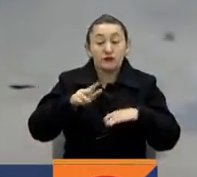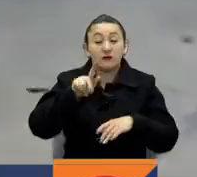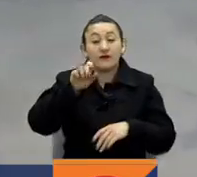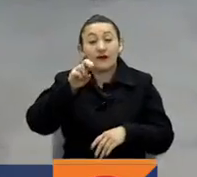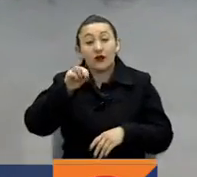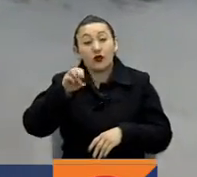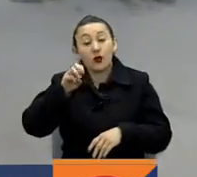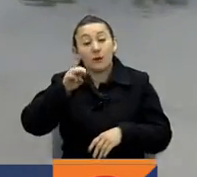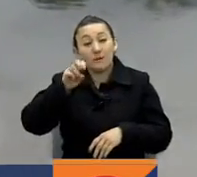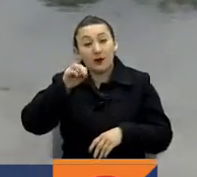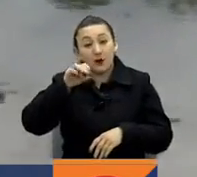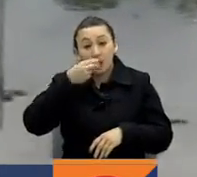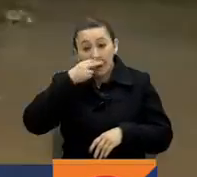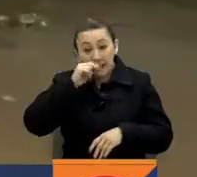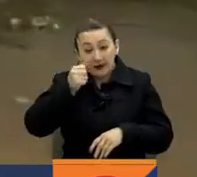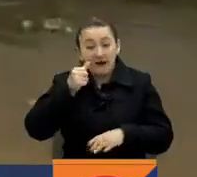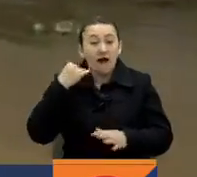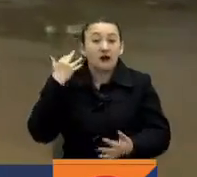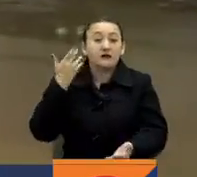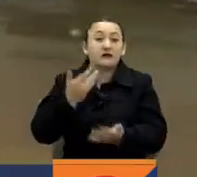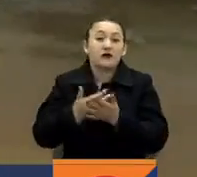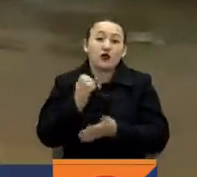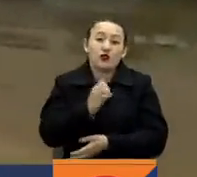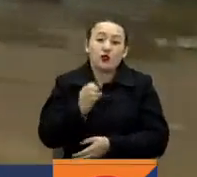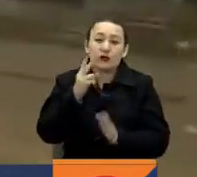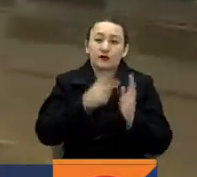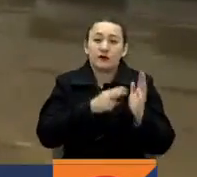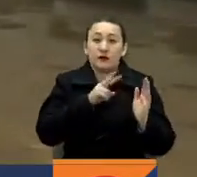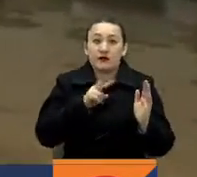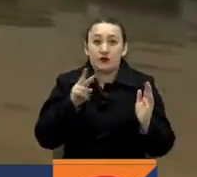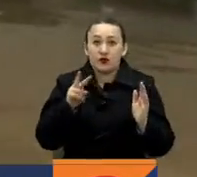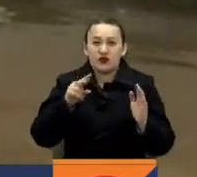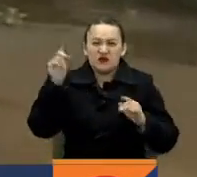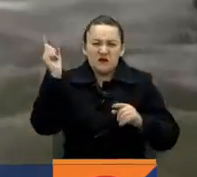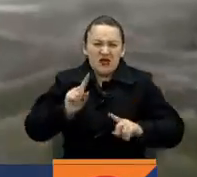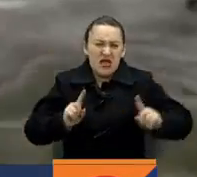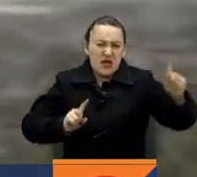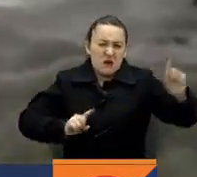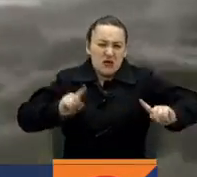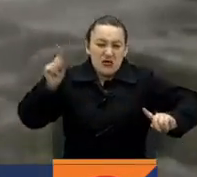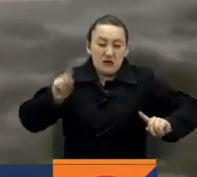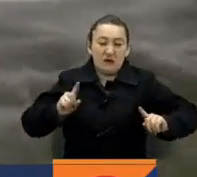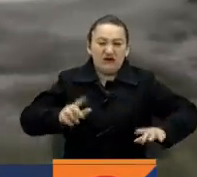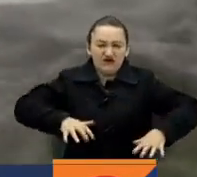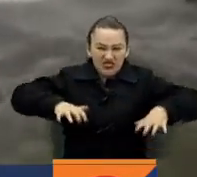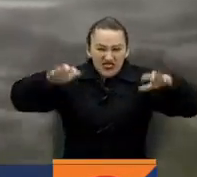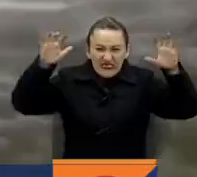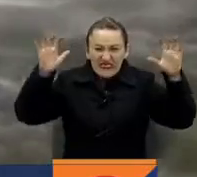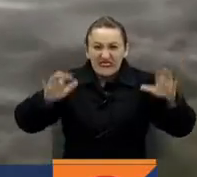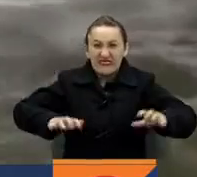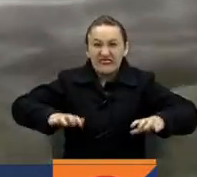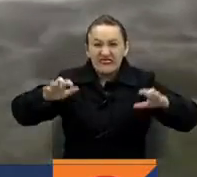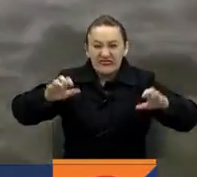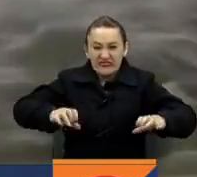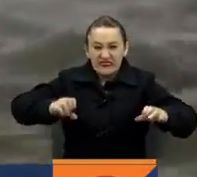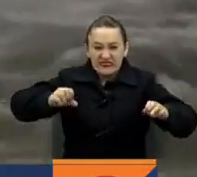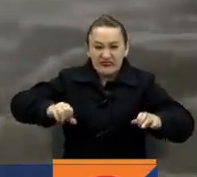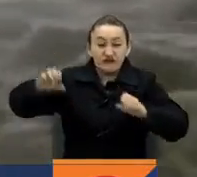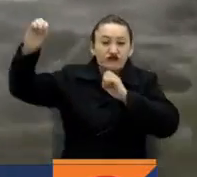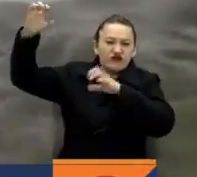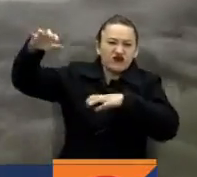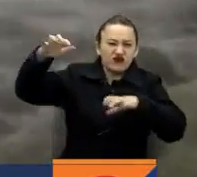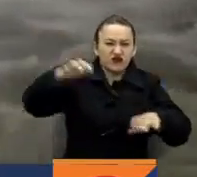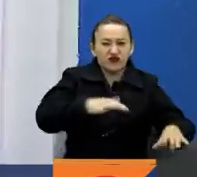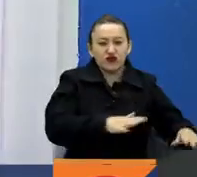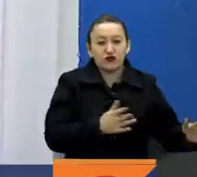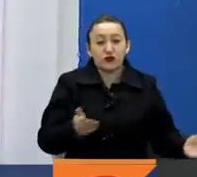extenderá hasta octubre del 2022, con tormentas eléctricas y con aumento en las precipitaciones de caudales en los principales ríos del